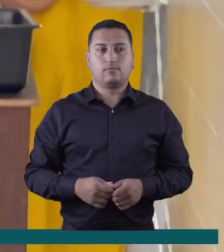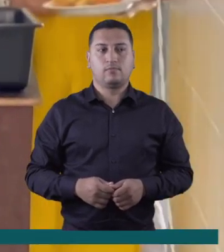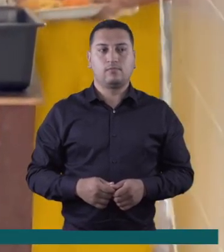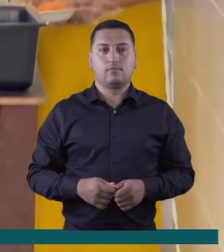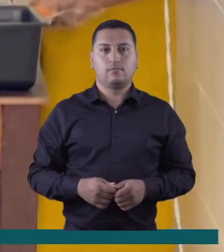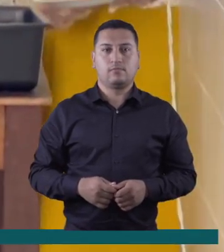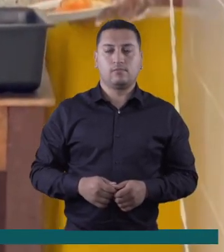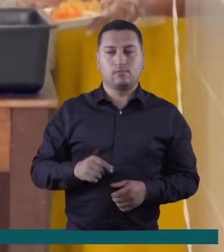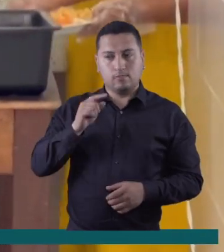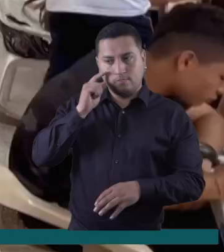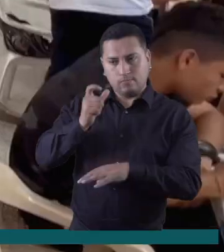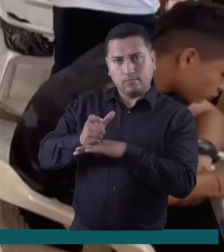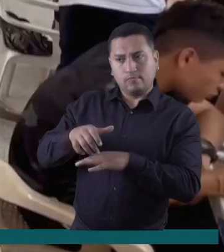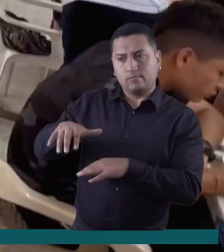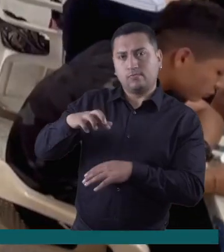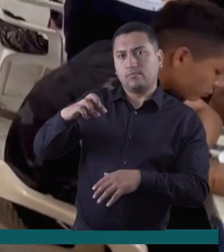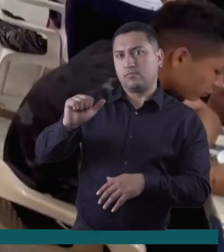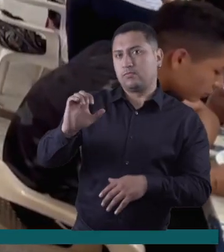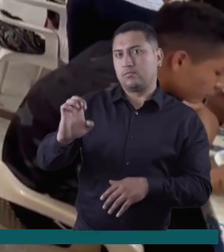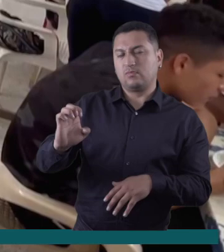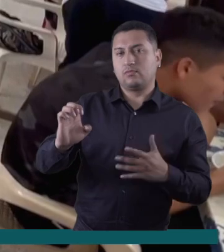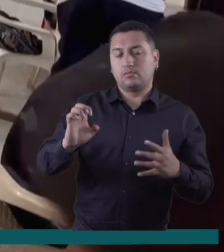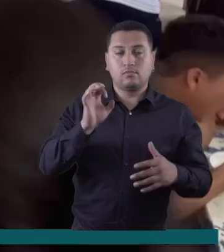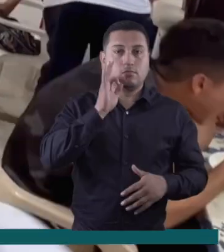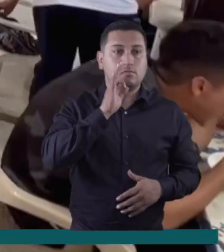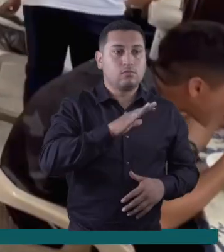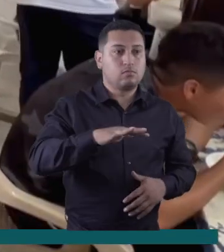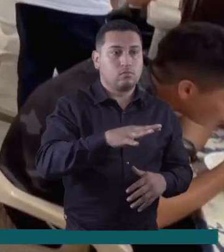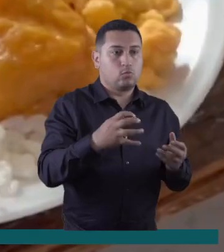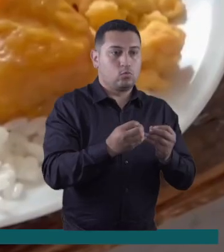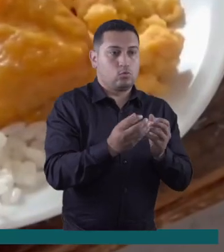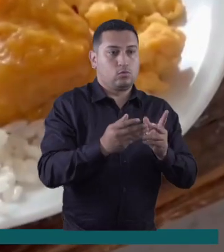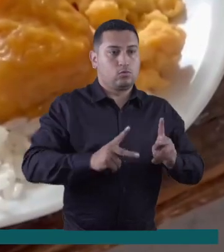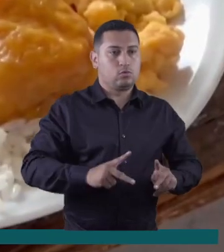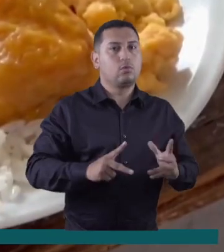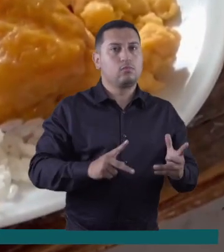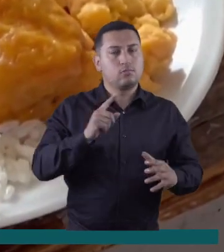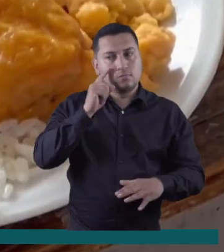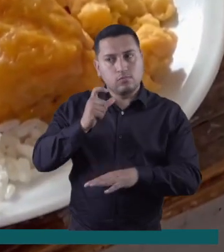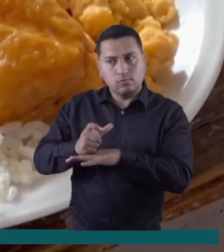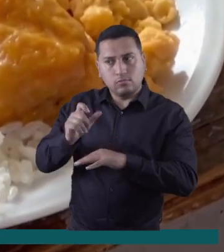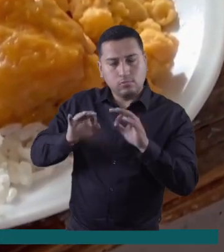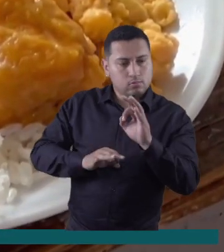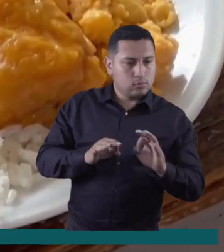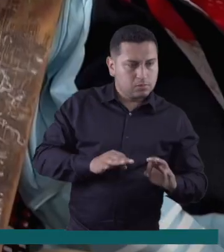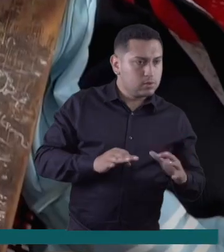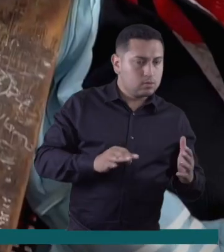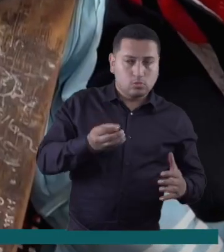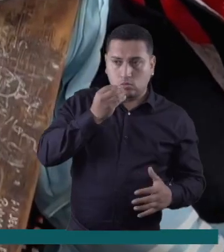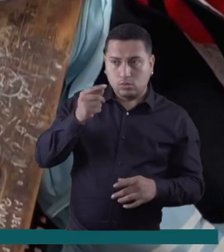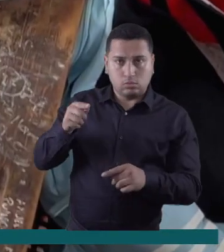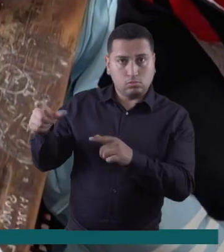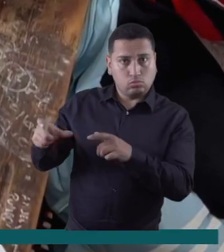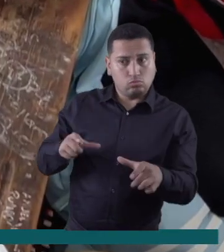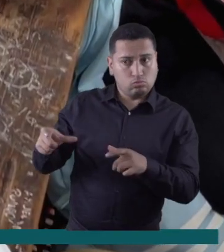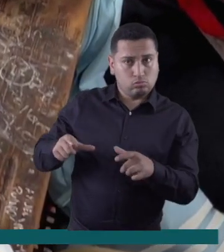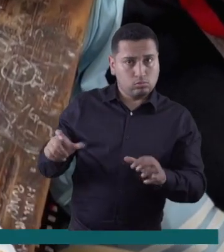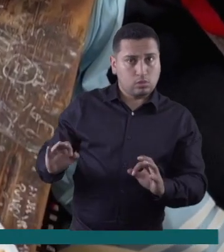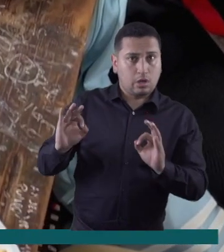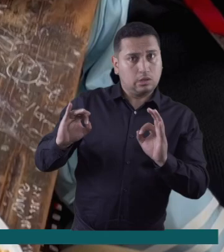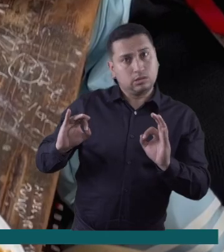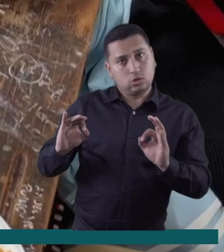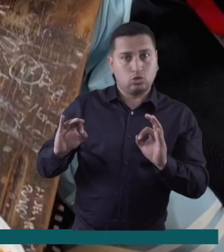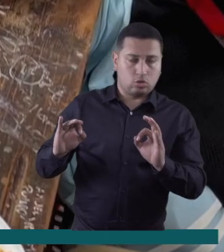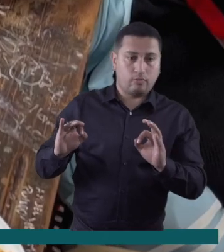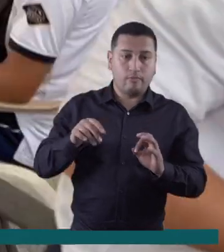Vigilando el PAE, un grupo de estudiantes en Villavicencio se organizó para verificar las condiciones de entrega y calidad de los alimentos que reciben en su